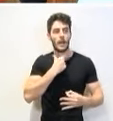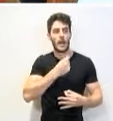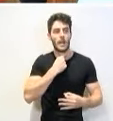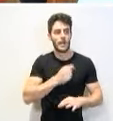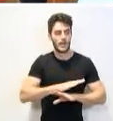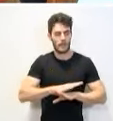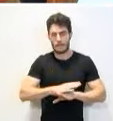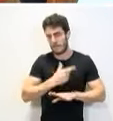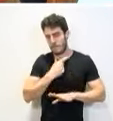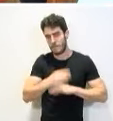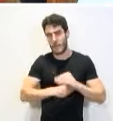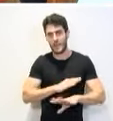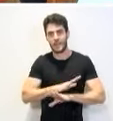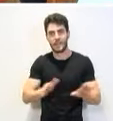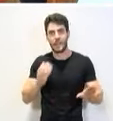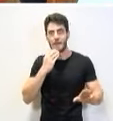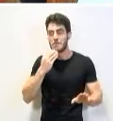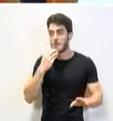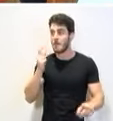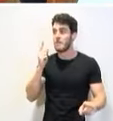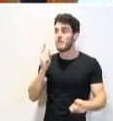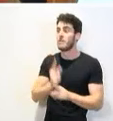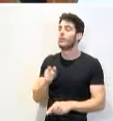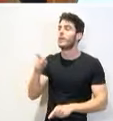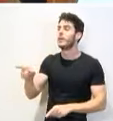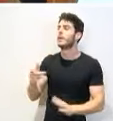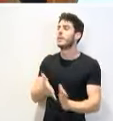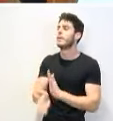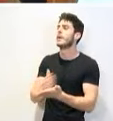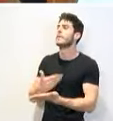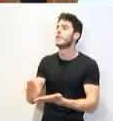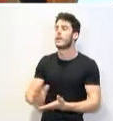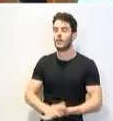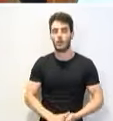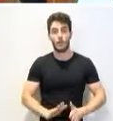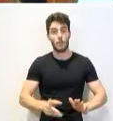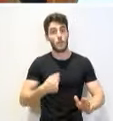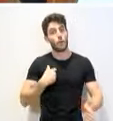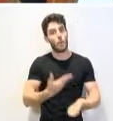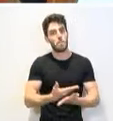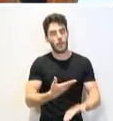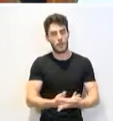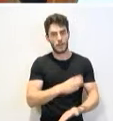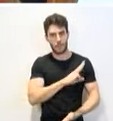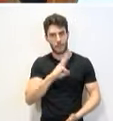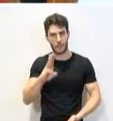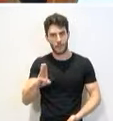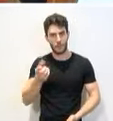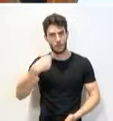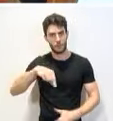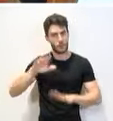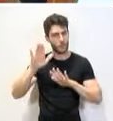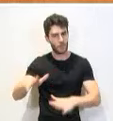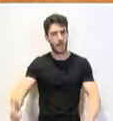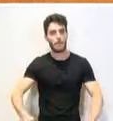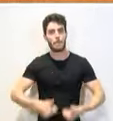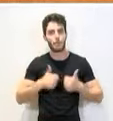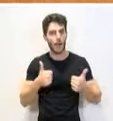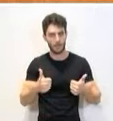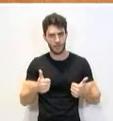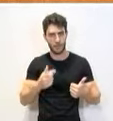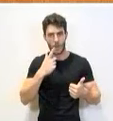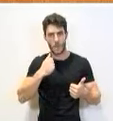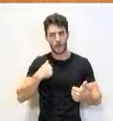llamar sectario a todo aquel que no está de acuerdo con ustedes. Pero yo les pediría que sean más fieles a lo que nos vienen